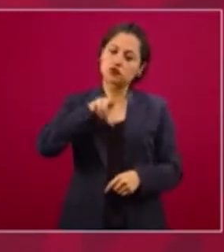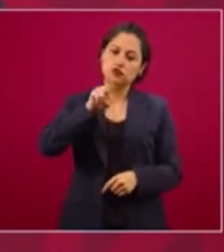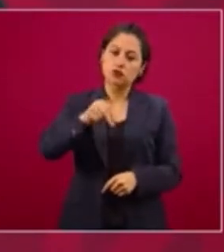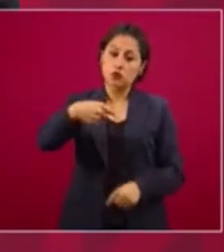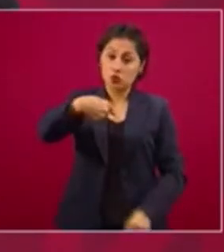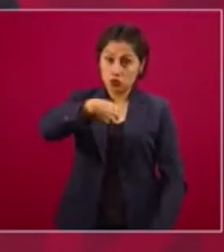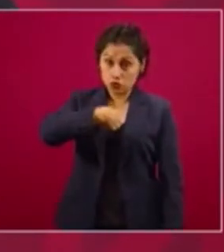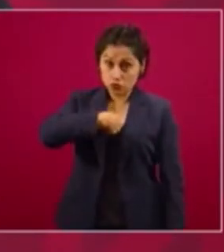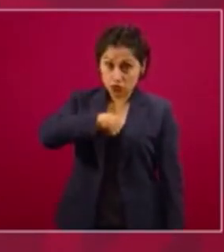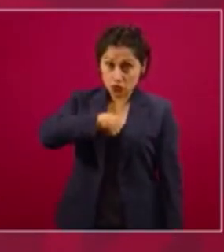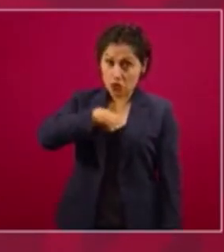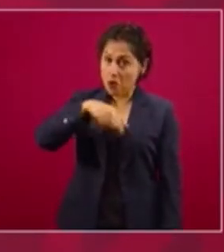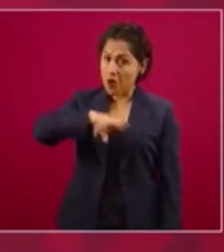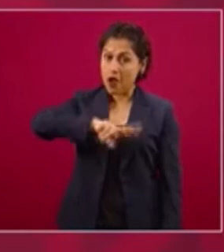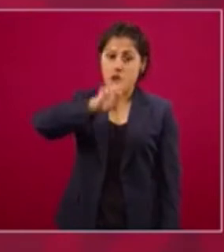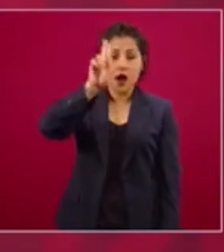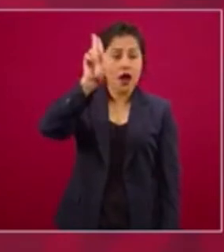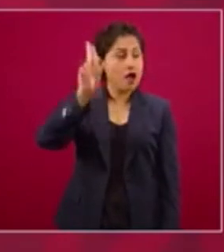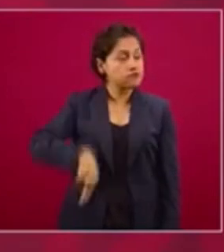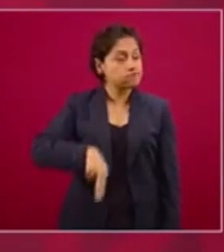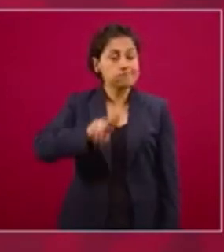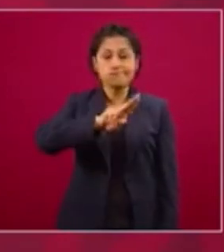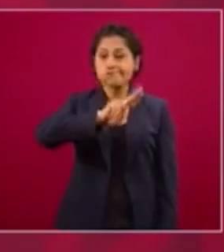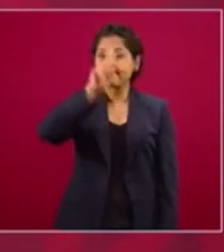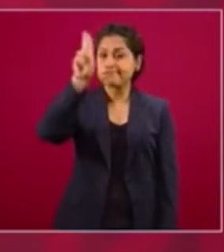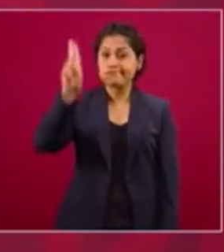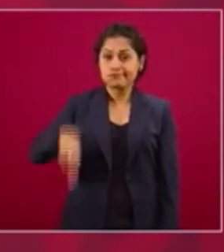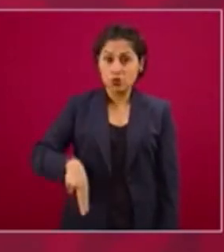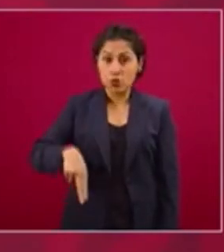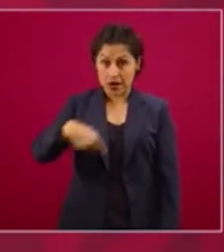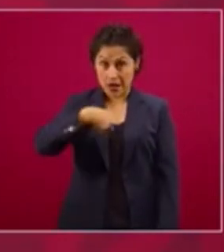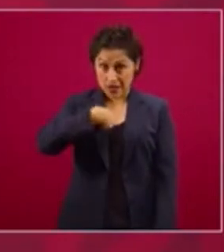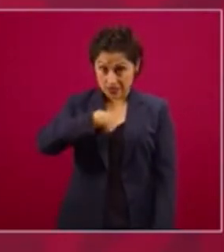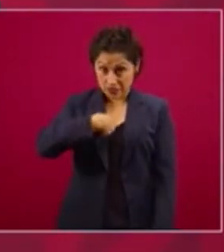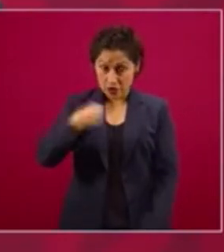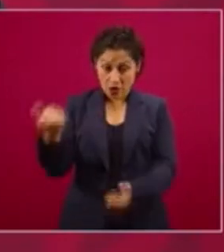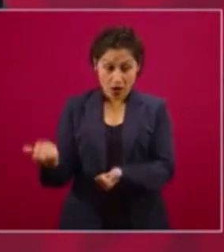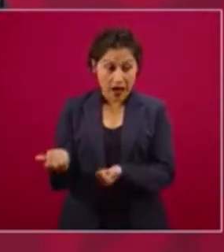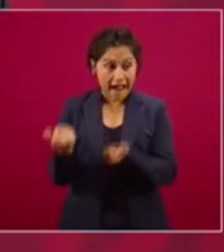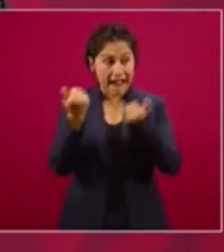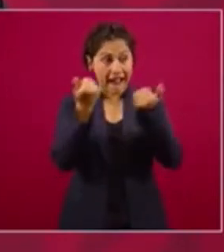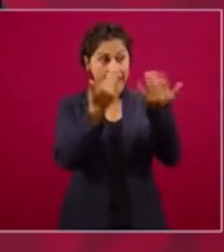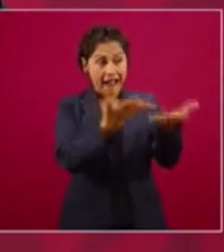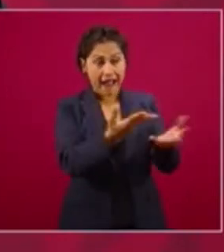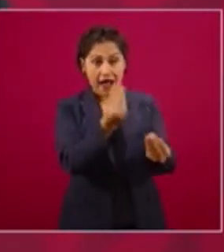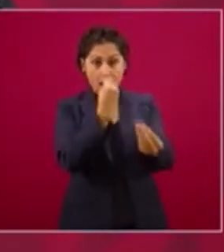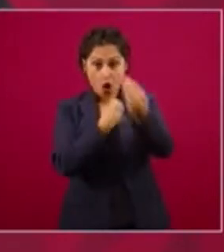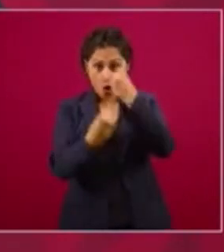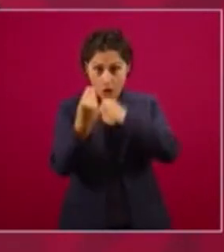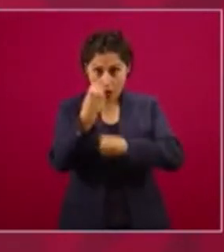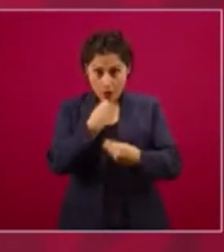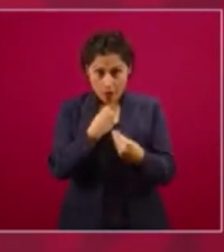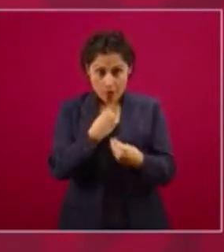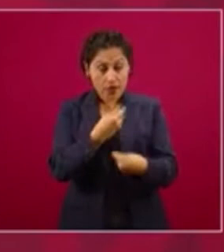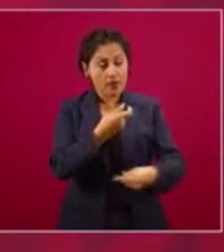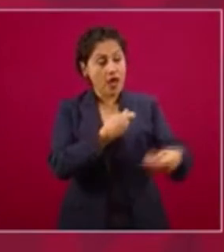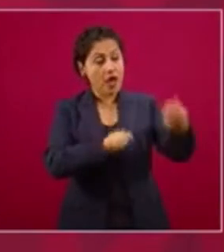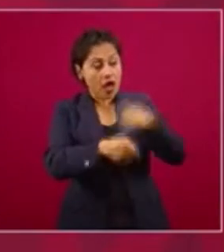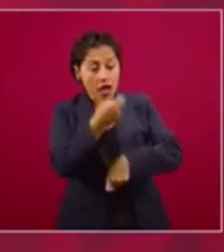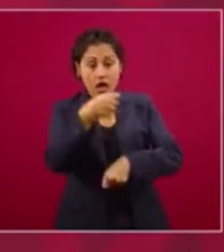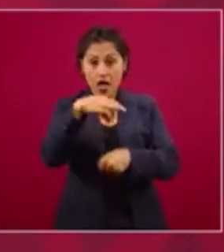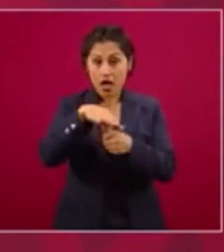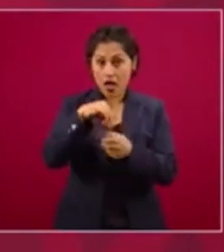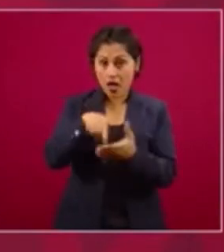Nunca. He repartido despensas, ni he hecho un fraude electoral,